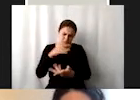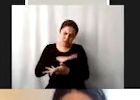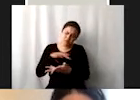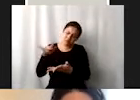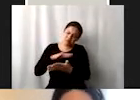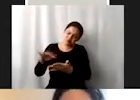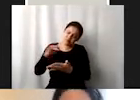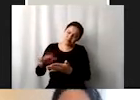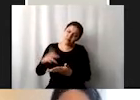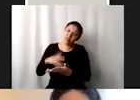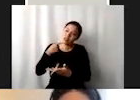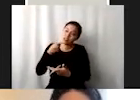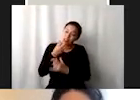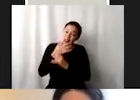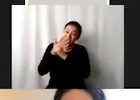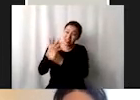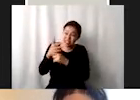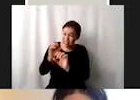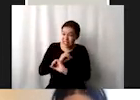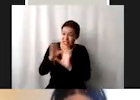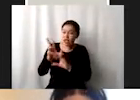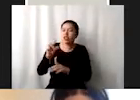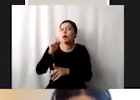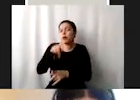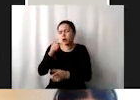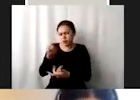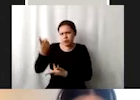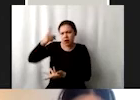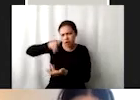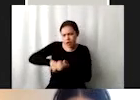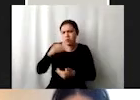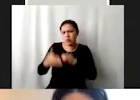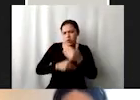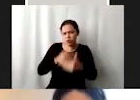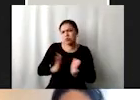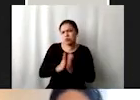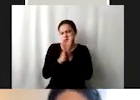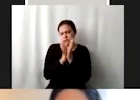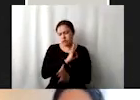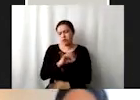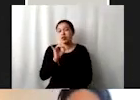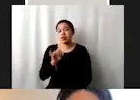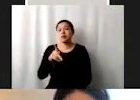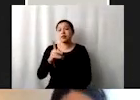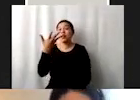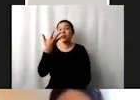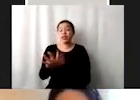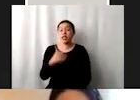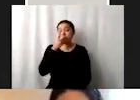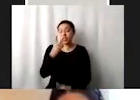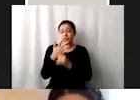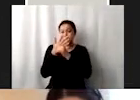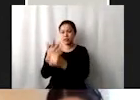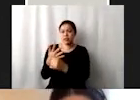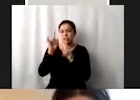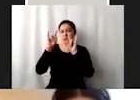aunque no lo diga tal cual, se sobreentiende que forma parte de todos los procesos, pero como tal tiene diez menciones explícitas que están en